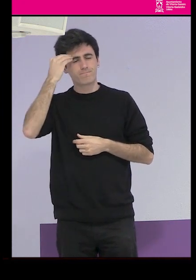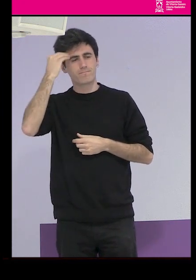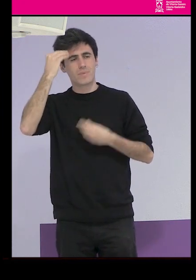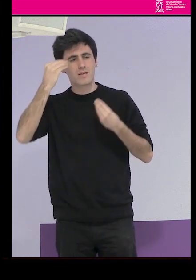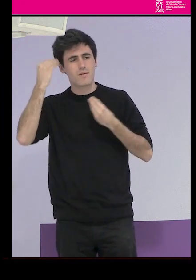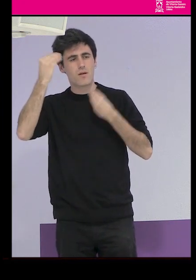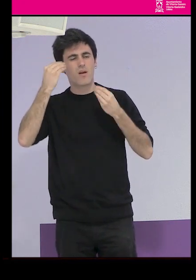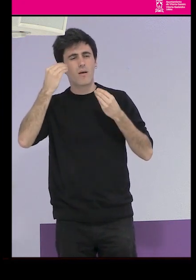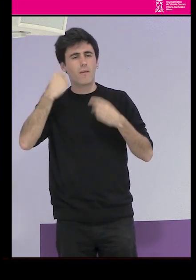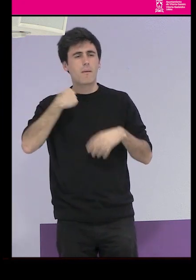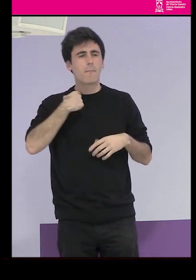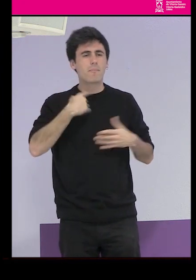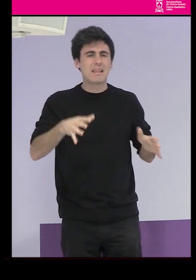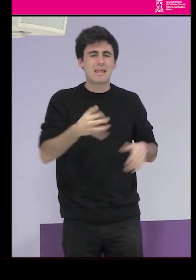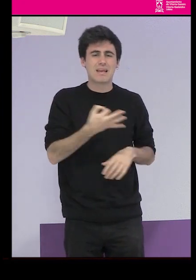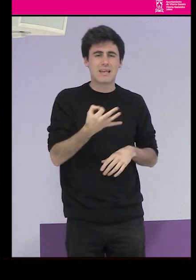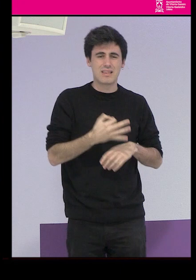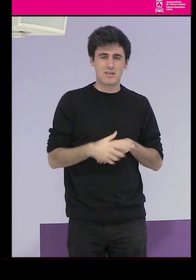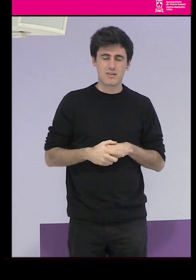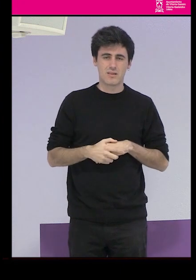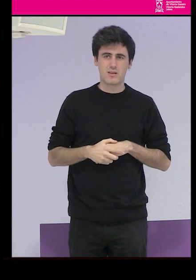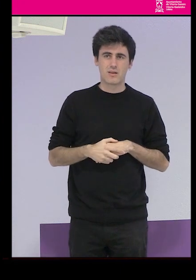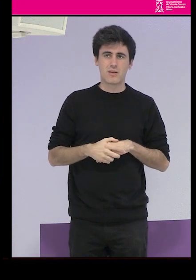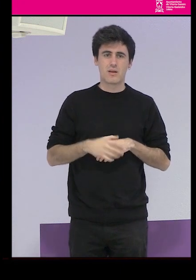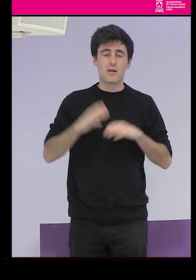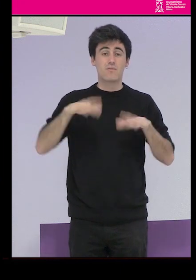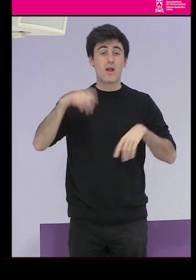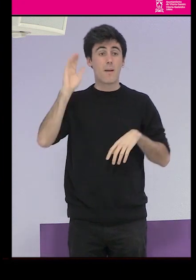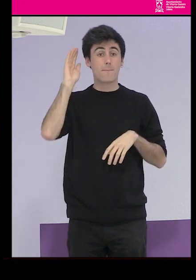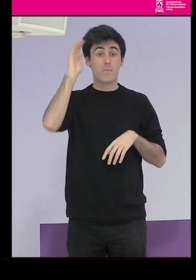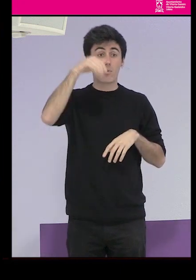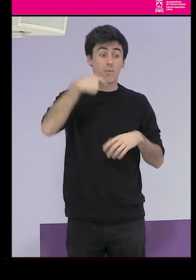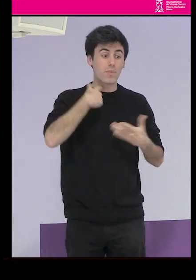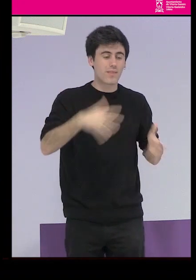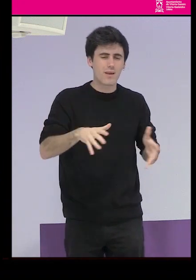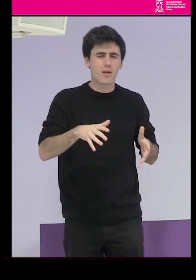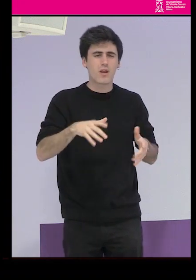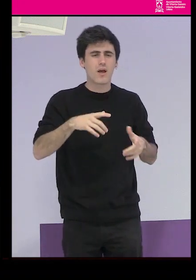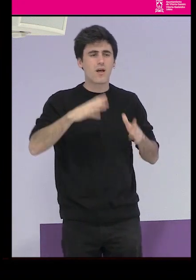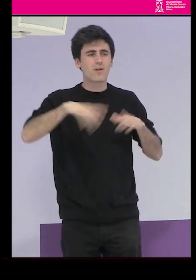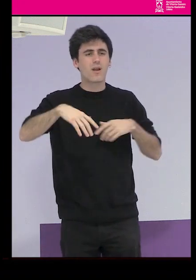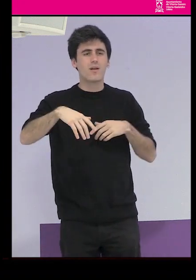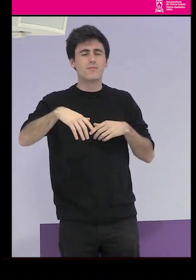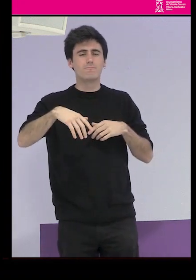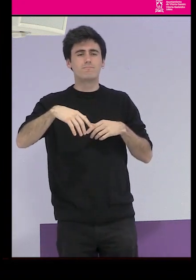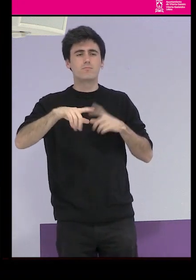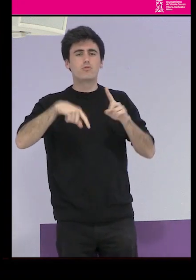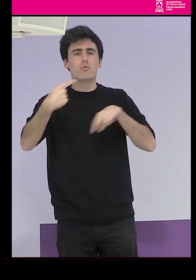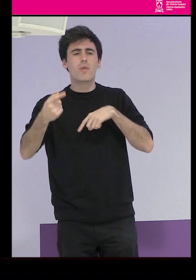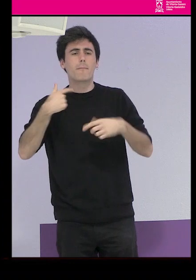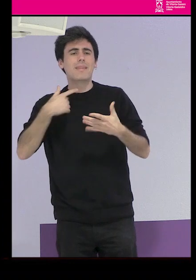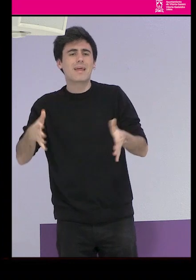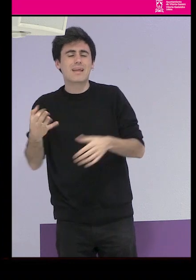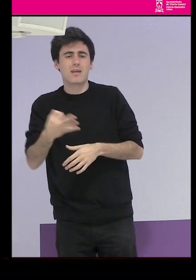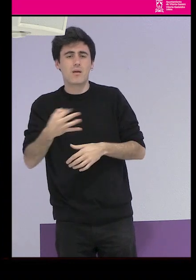perdimos con perder la República. Sobre todo porque la República